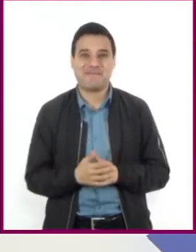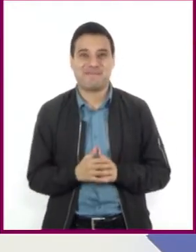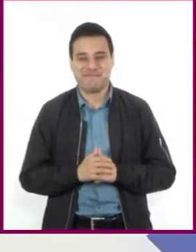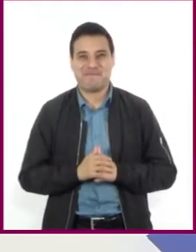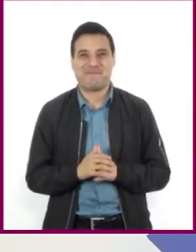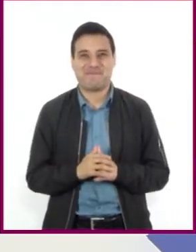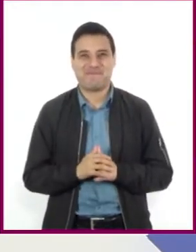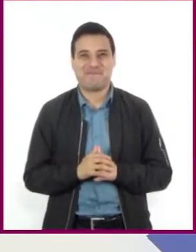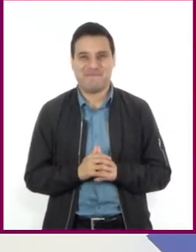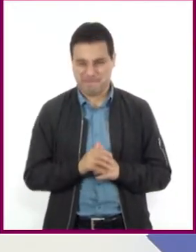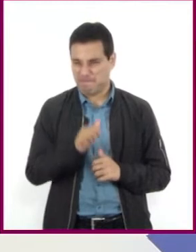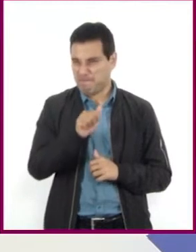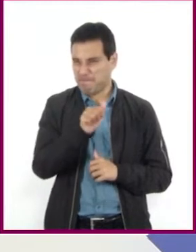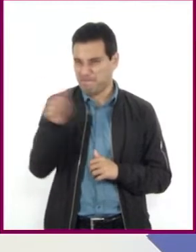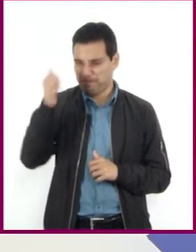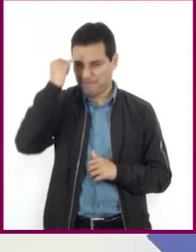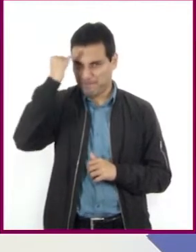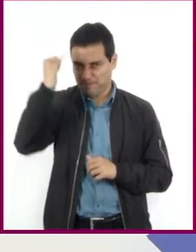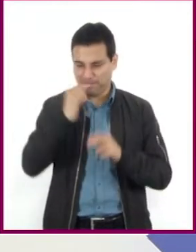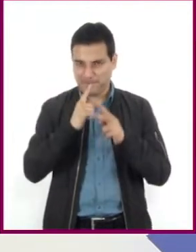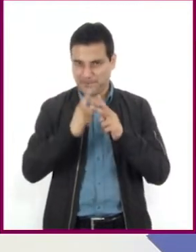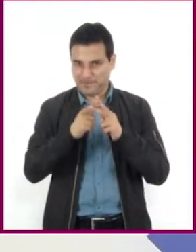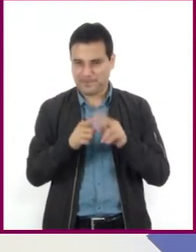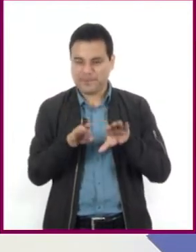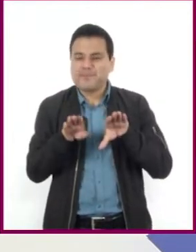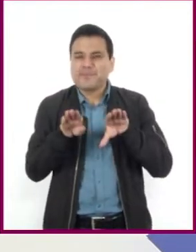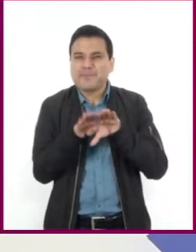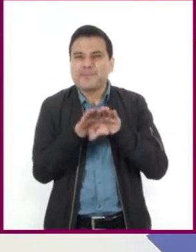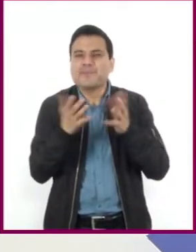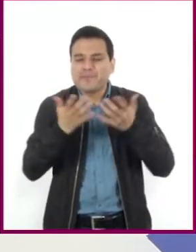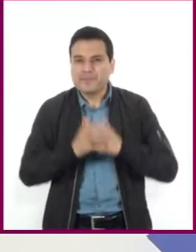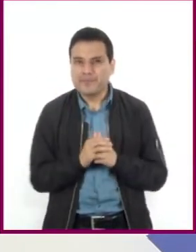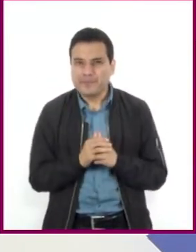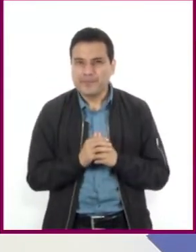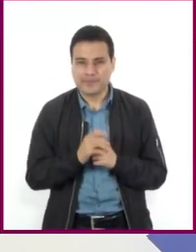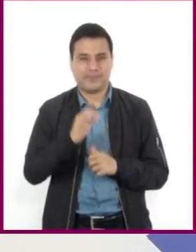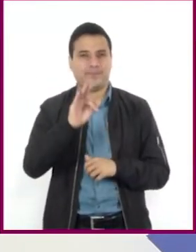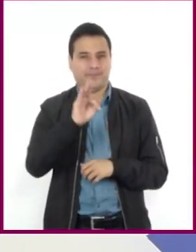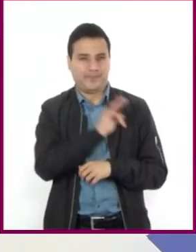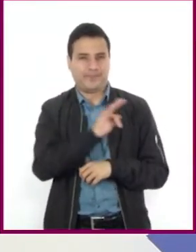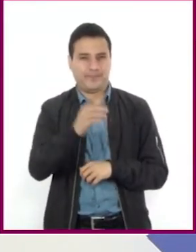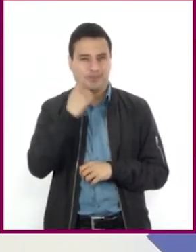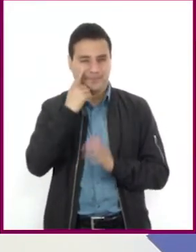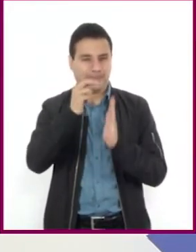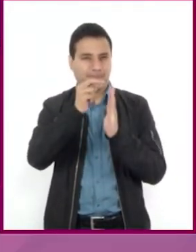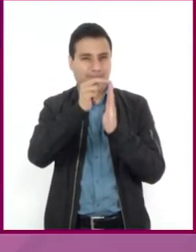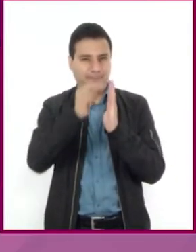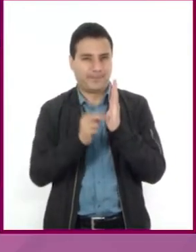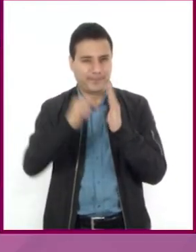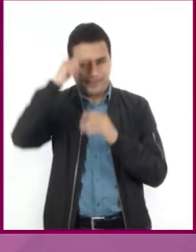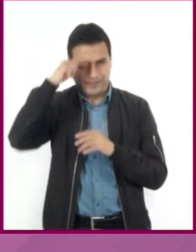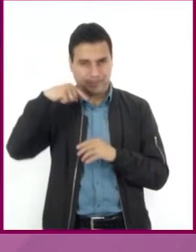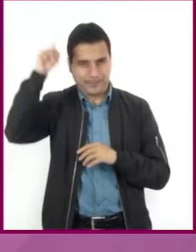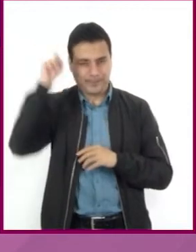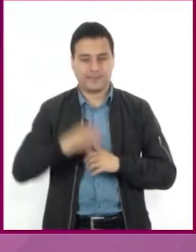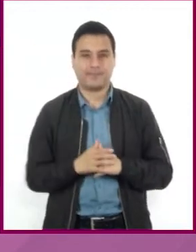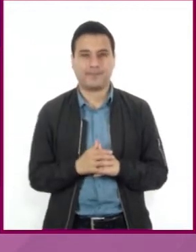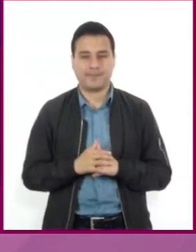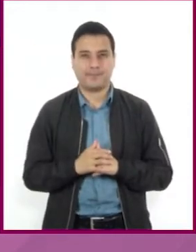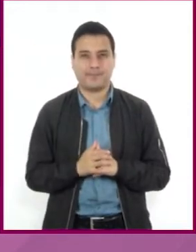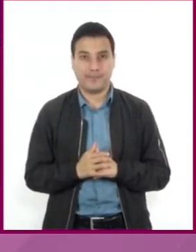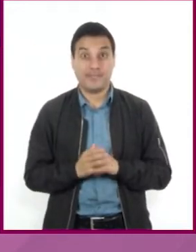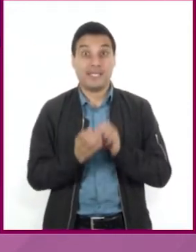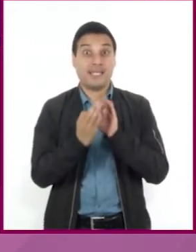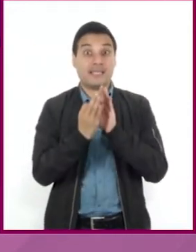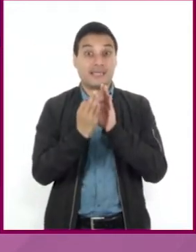Otra manera de calcular las distancias en los mapas es aplicar una fórmula sencilla. Distancia